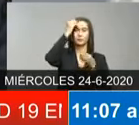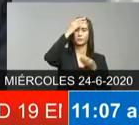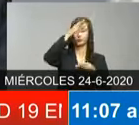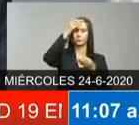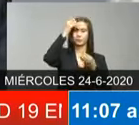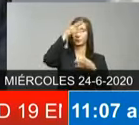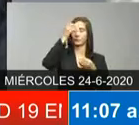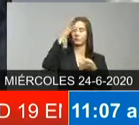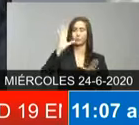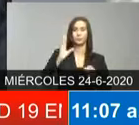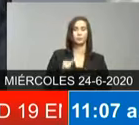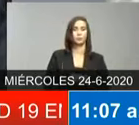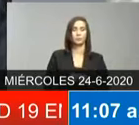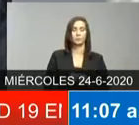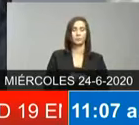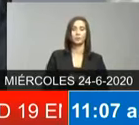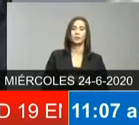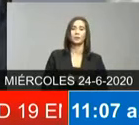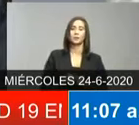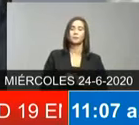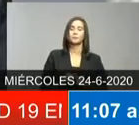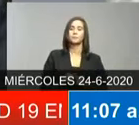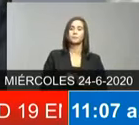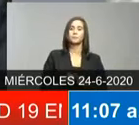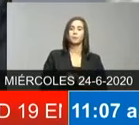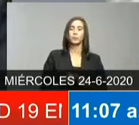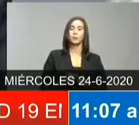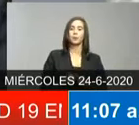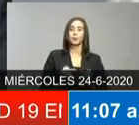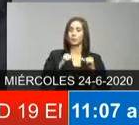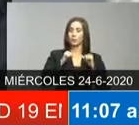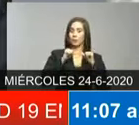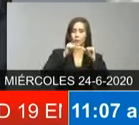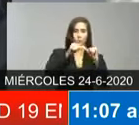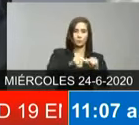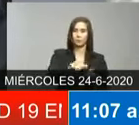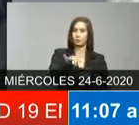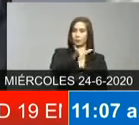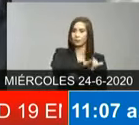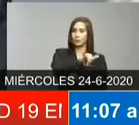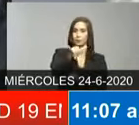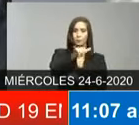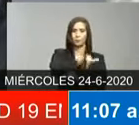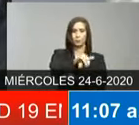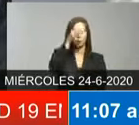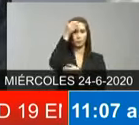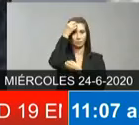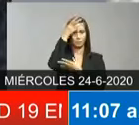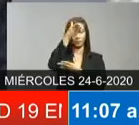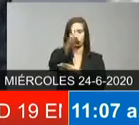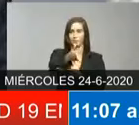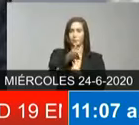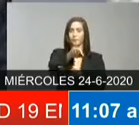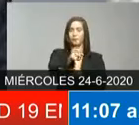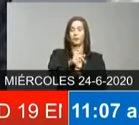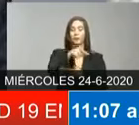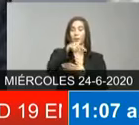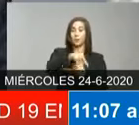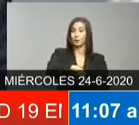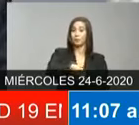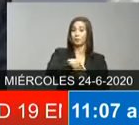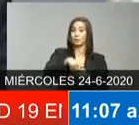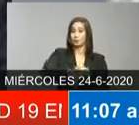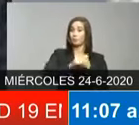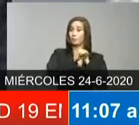dominicanos de manera que continuaremos orientando a la población por este medio